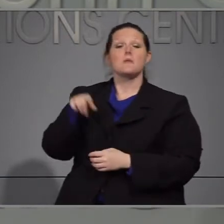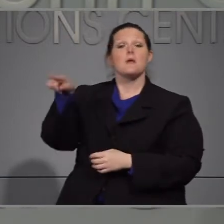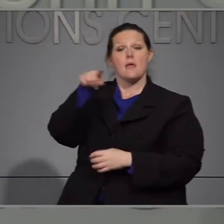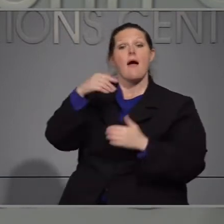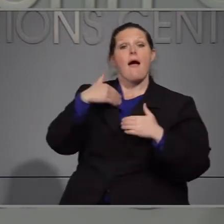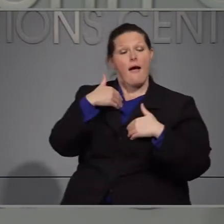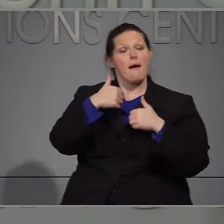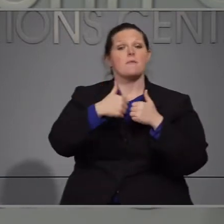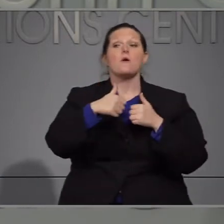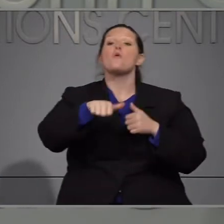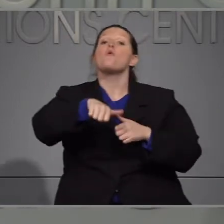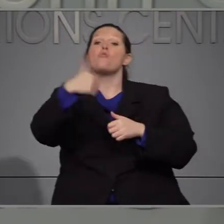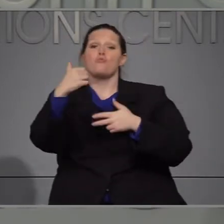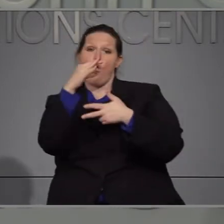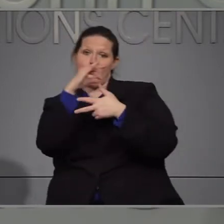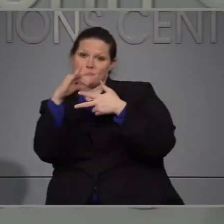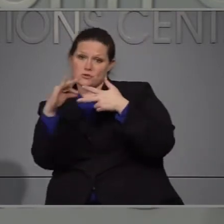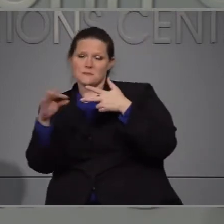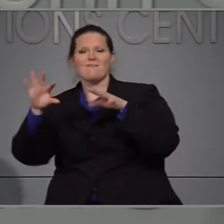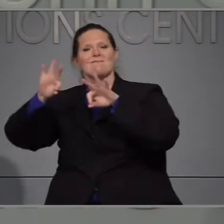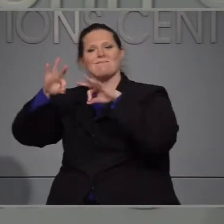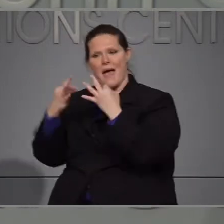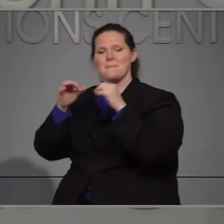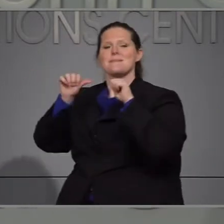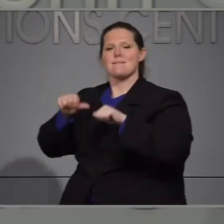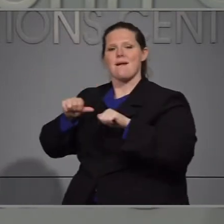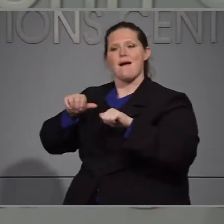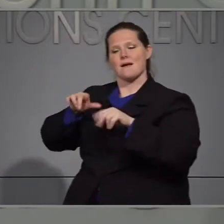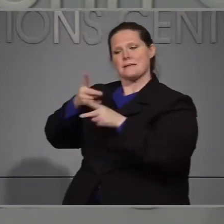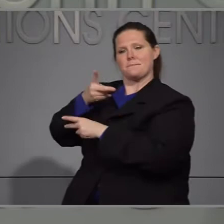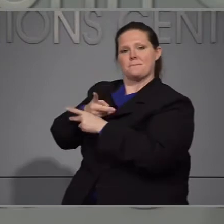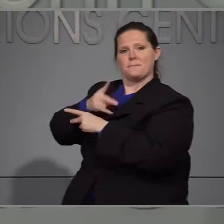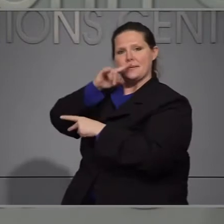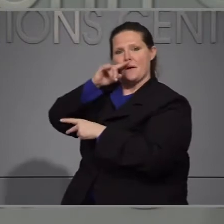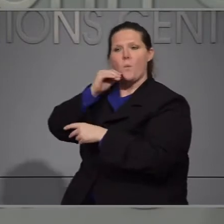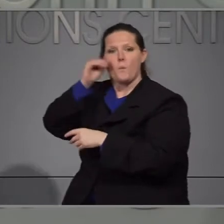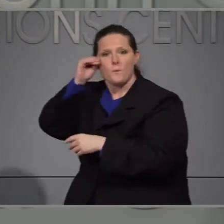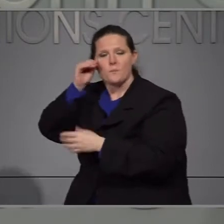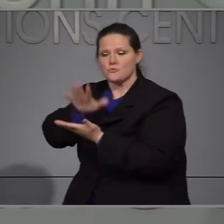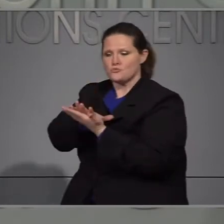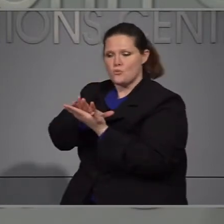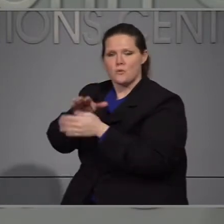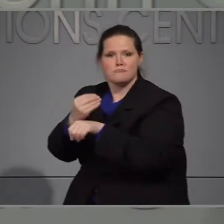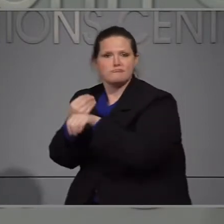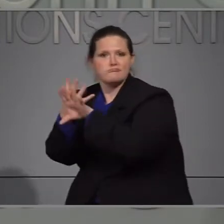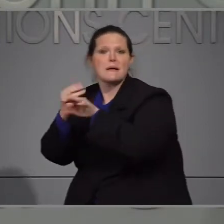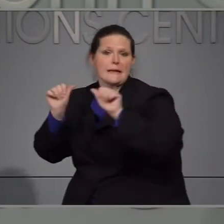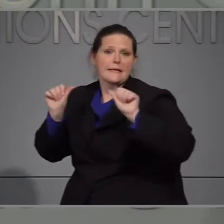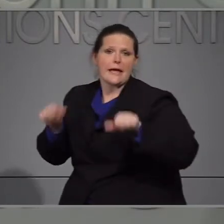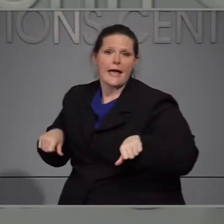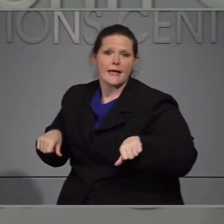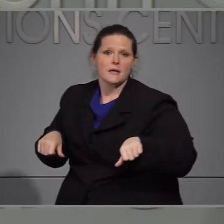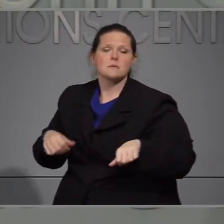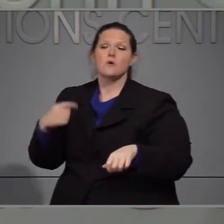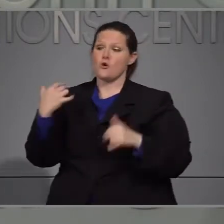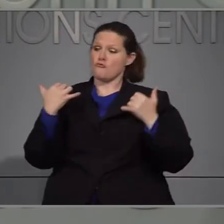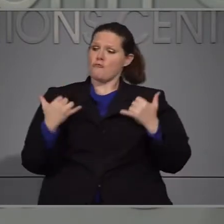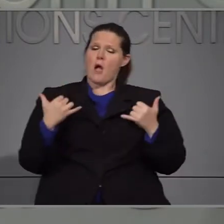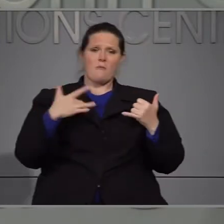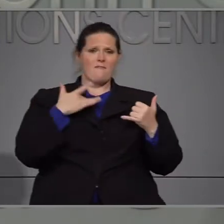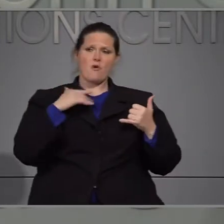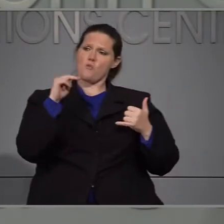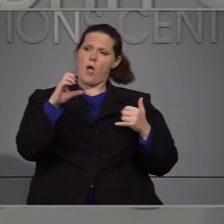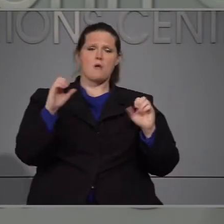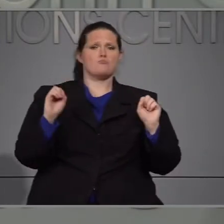En donde también existe una opción de aprender a distancia. Creo que estamos en una buena situación. Queremos